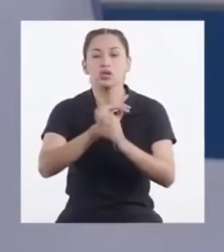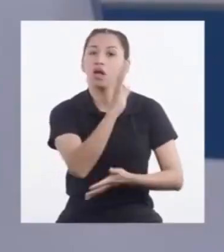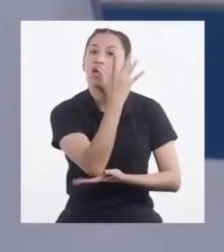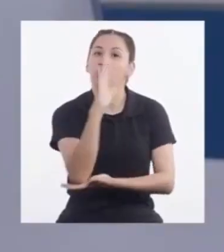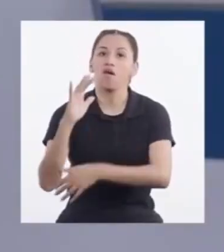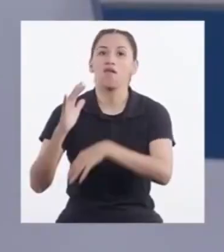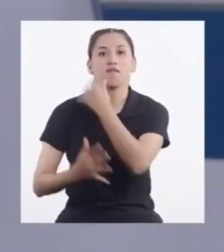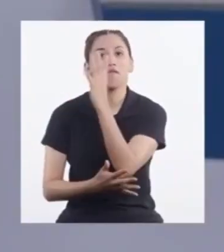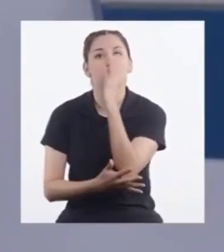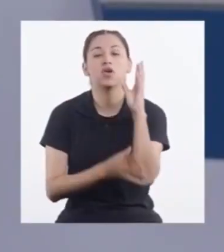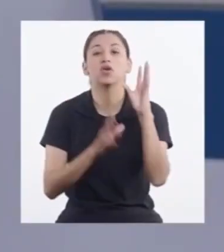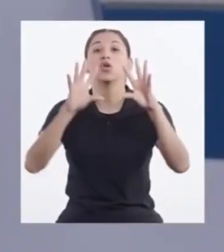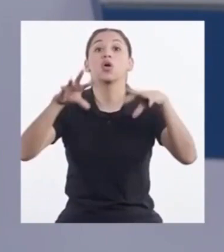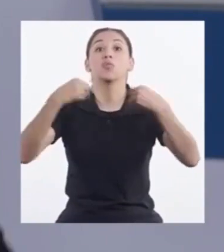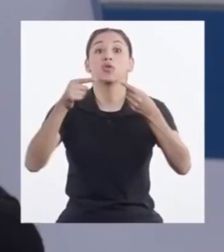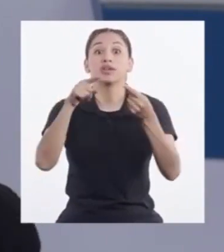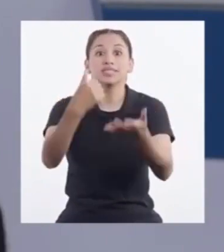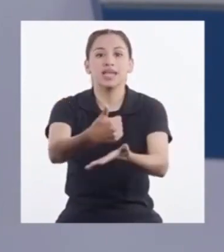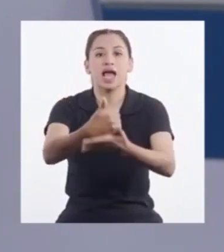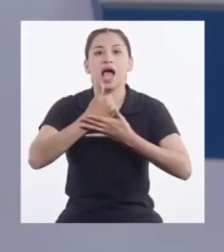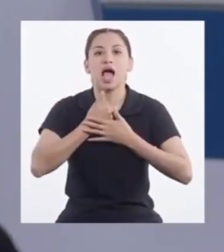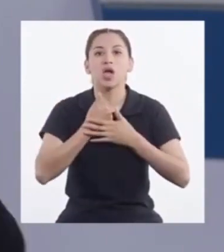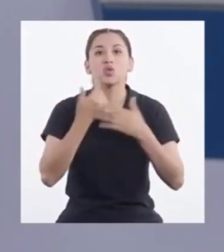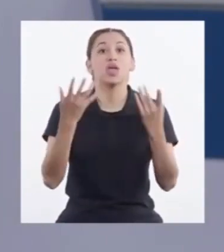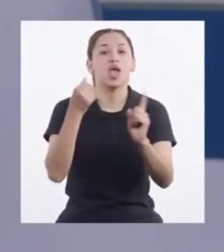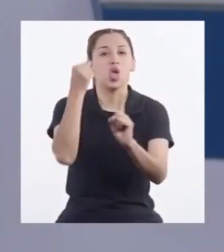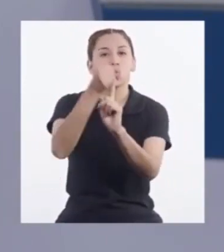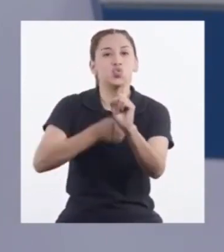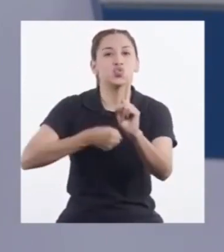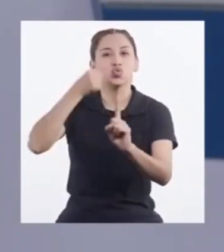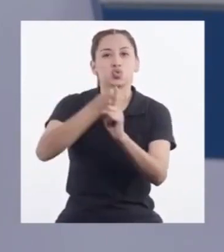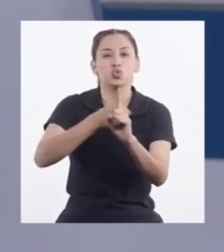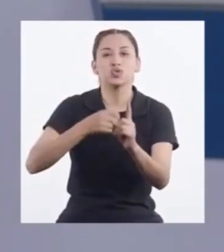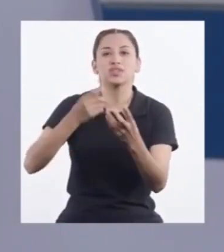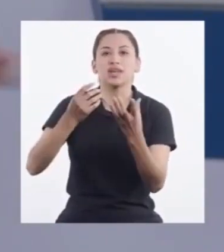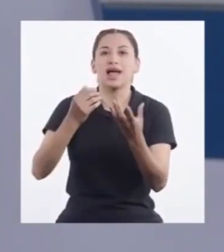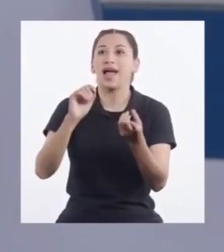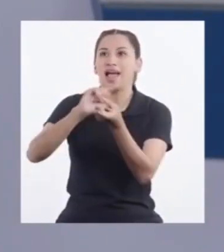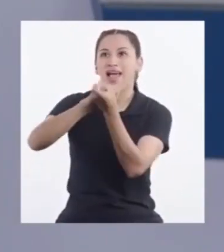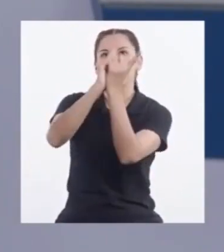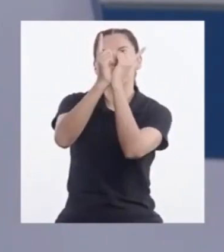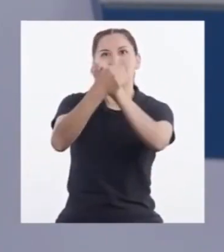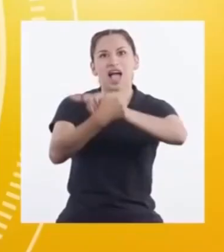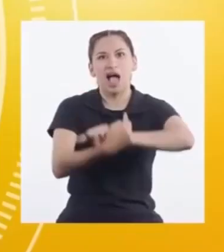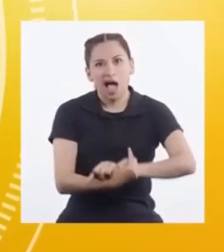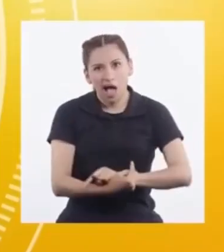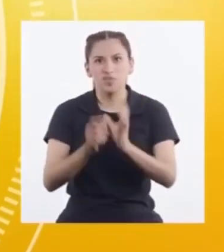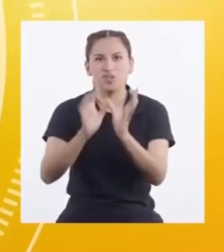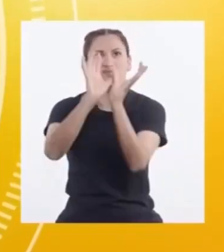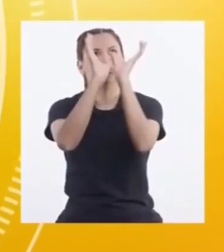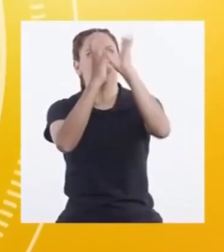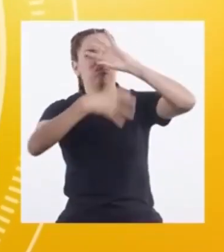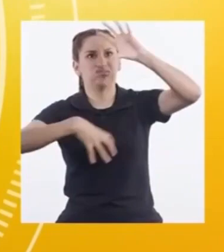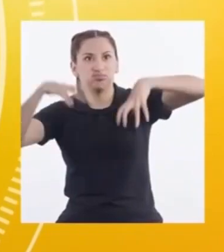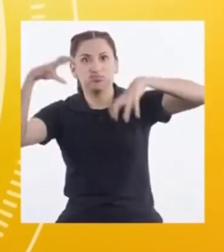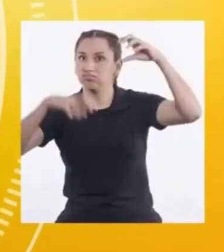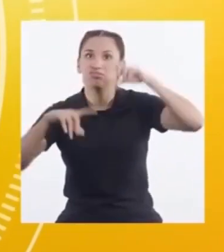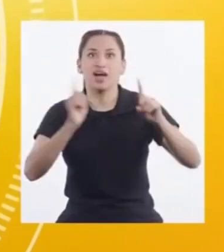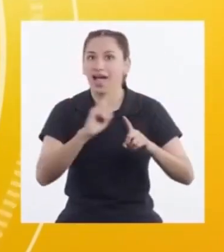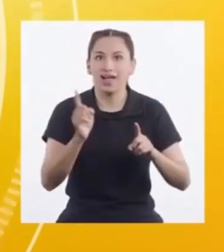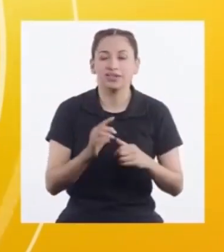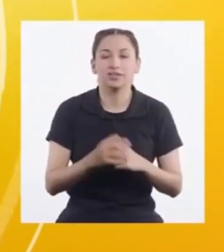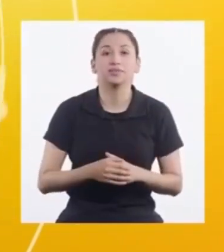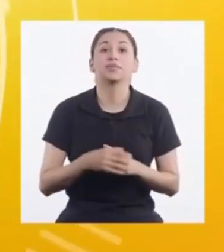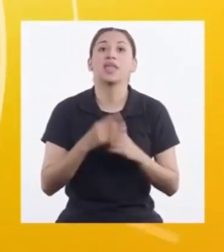Pues nos ayudan A luchar Contra los efectos Del cambio climático Tachi Hablando de